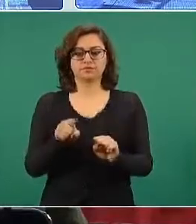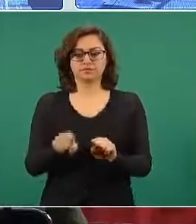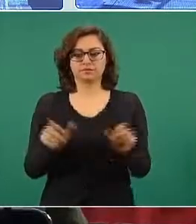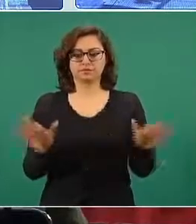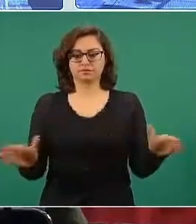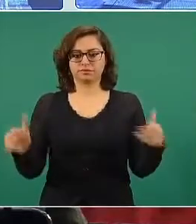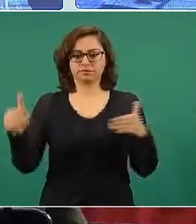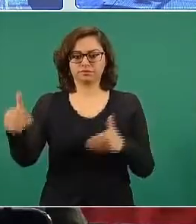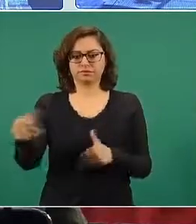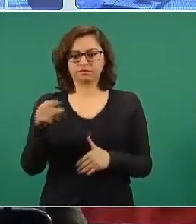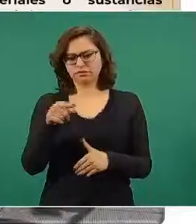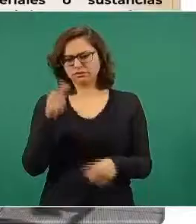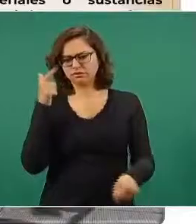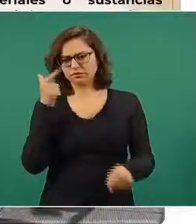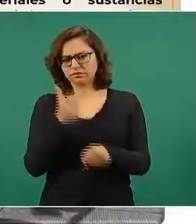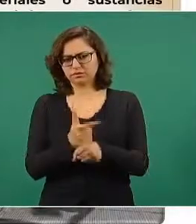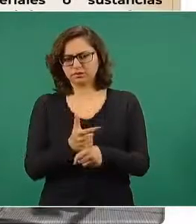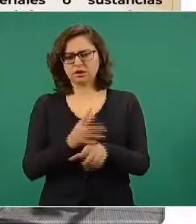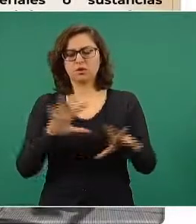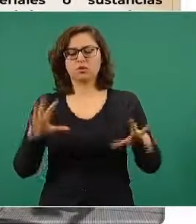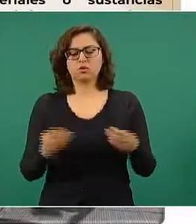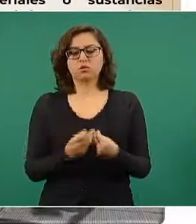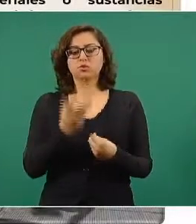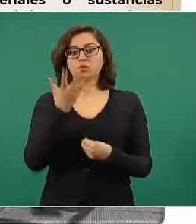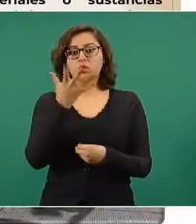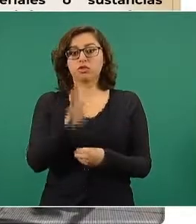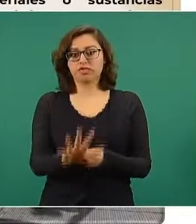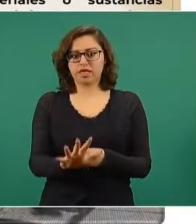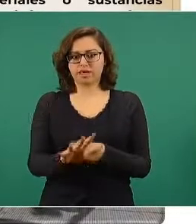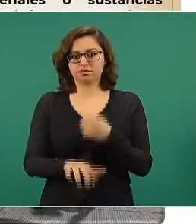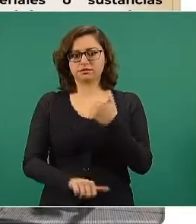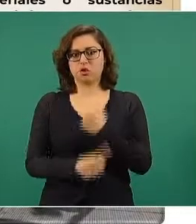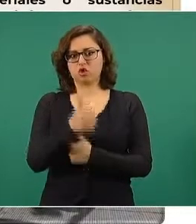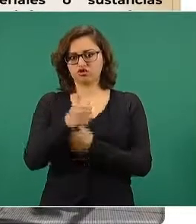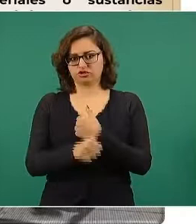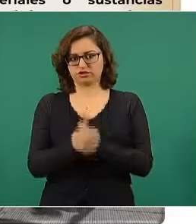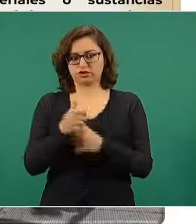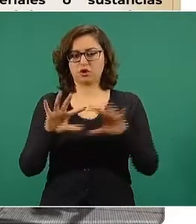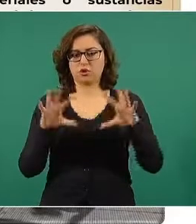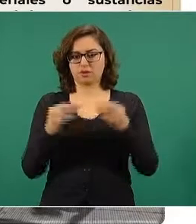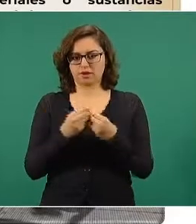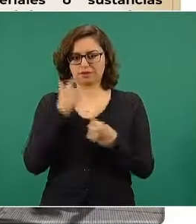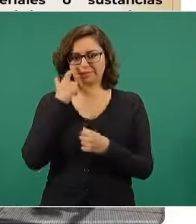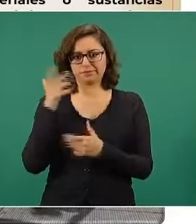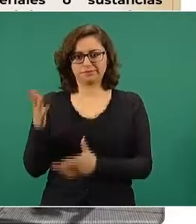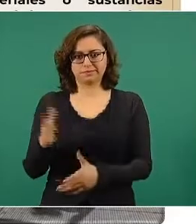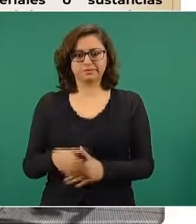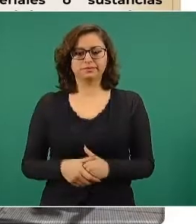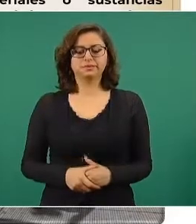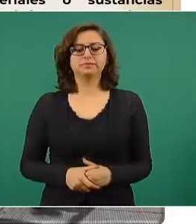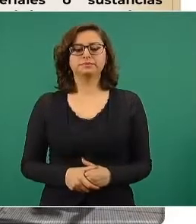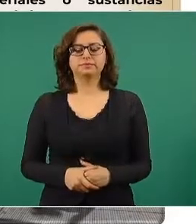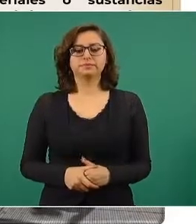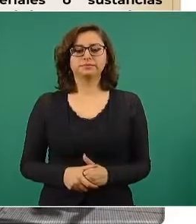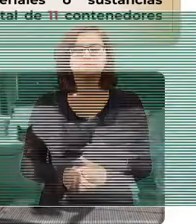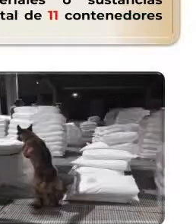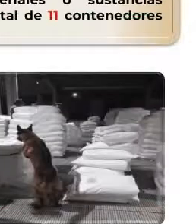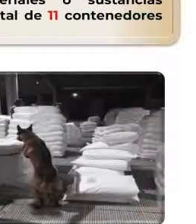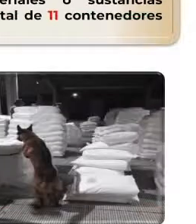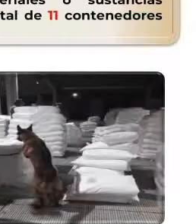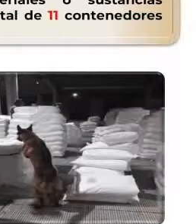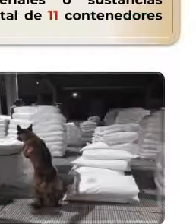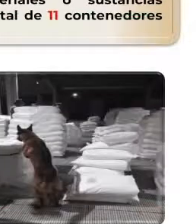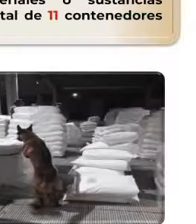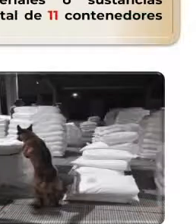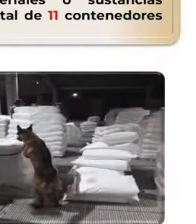suma a los días anteriores en lo que va del año con 11 contenedores y tenemos empeñados a mil 162 elementos.